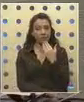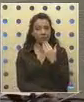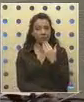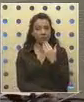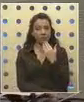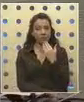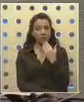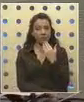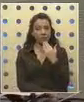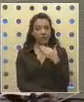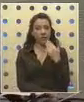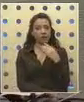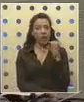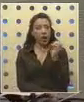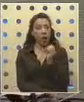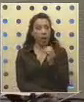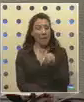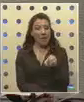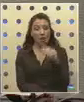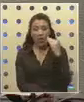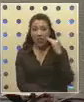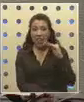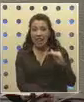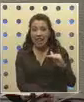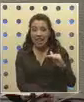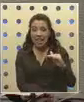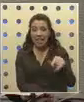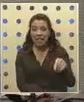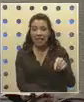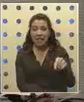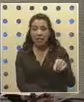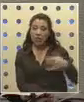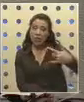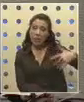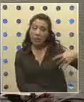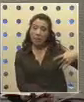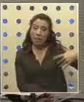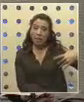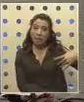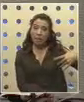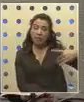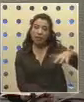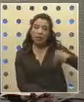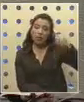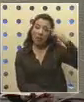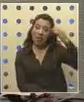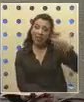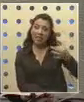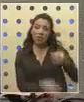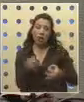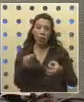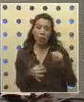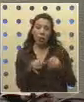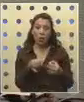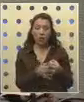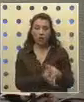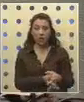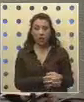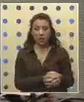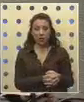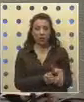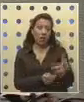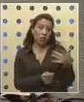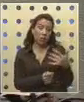le introduce la opinión del niño como un factor relevante en la decisión judicial. Y eso es muy